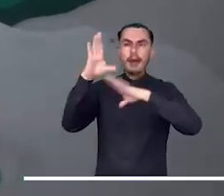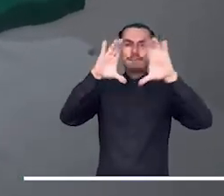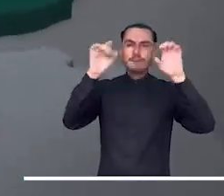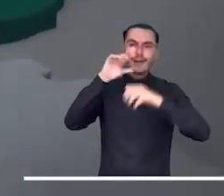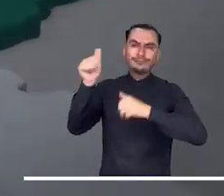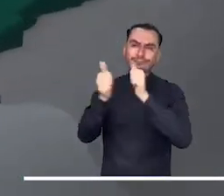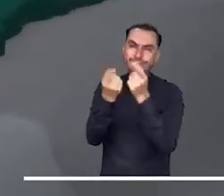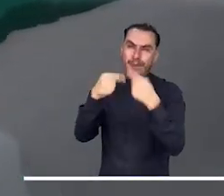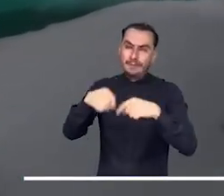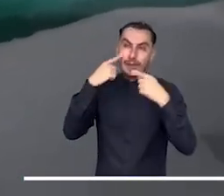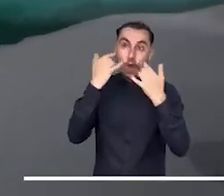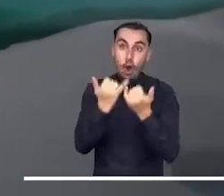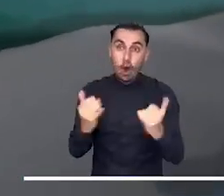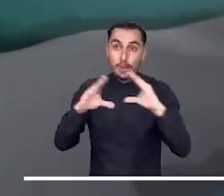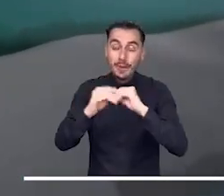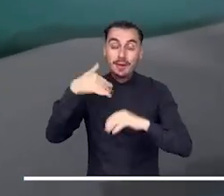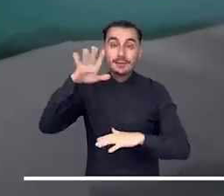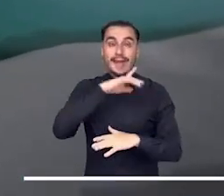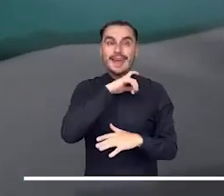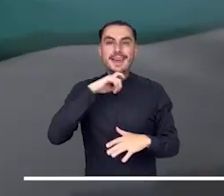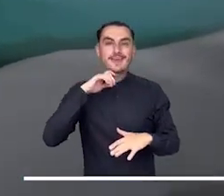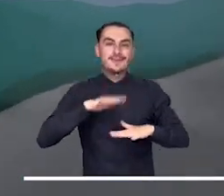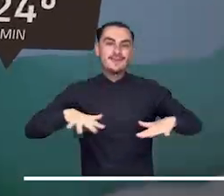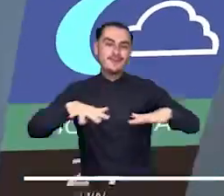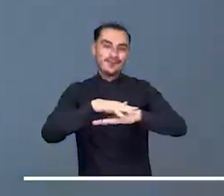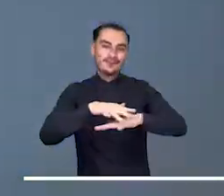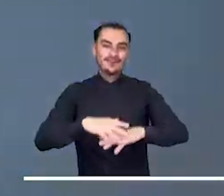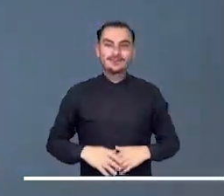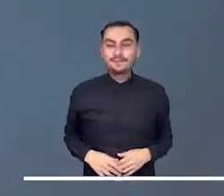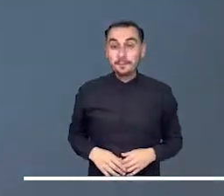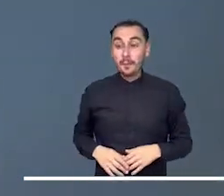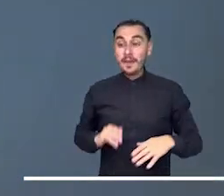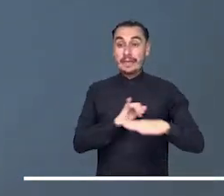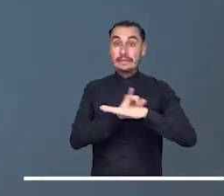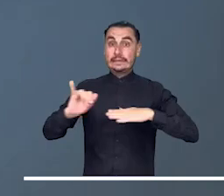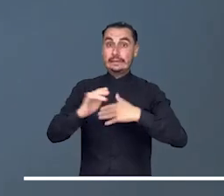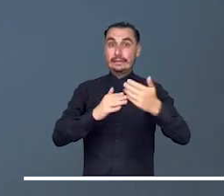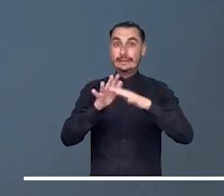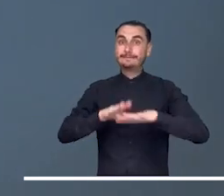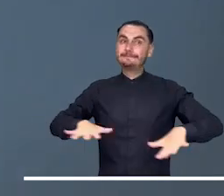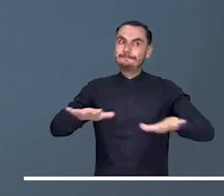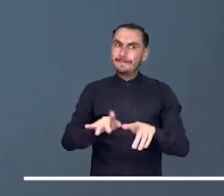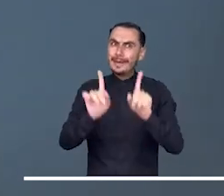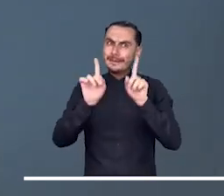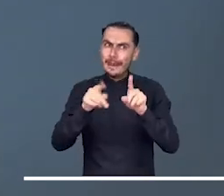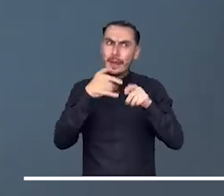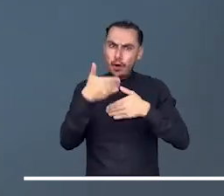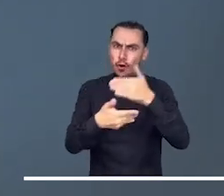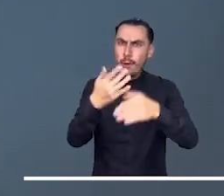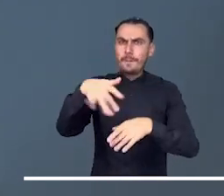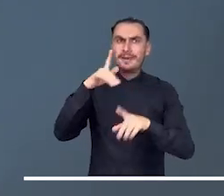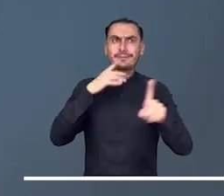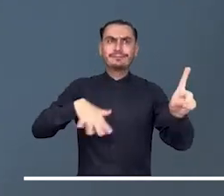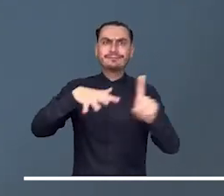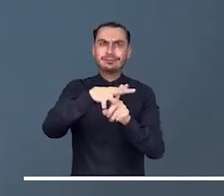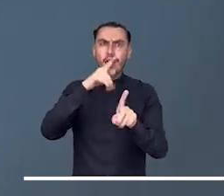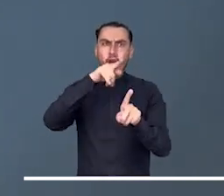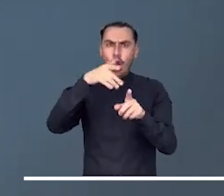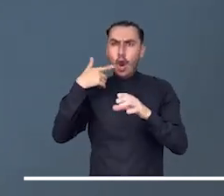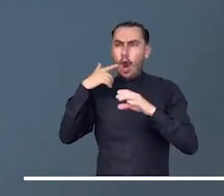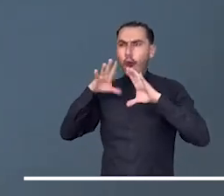predominante. Los isleños, por el contrario, seguirán bajo la influencia de los sistemas nublados y las